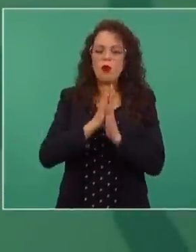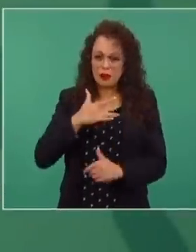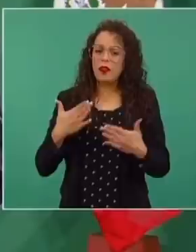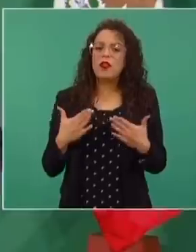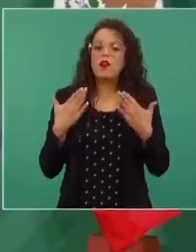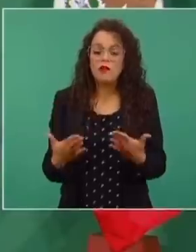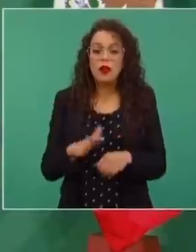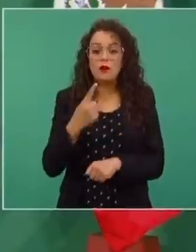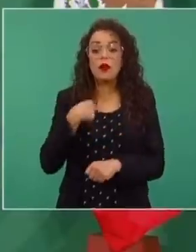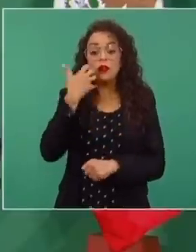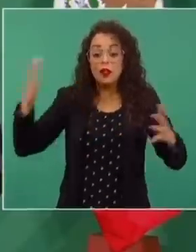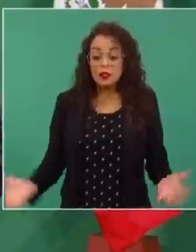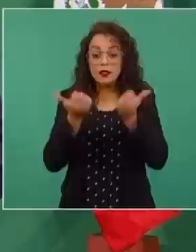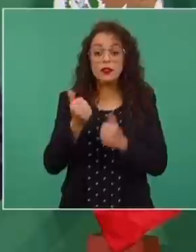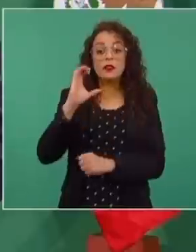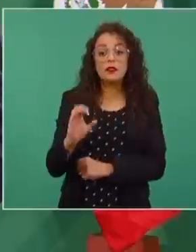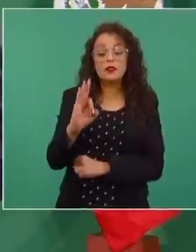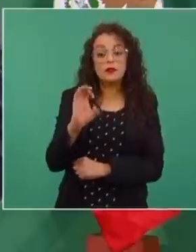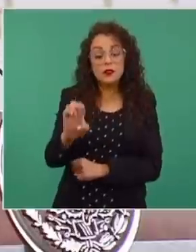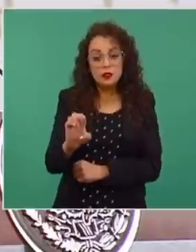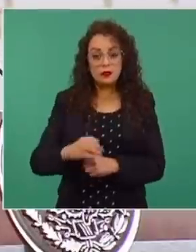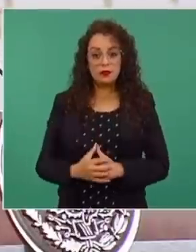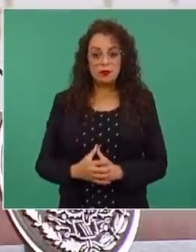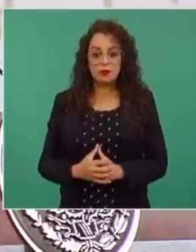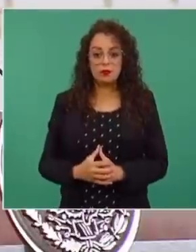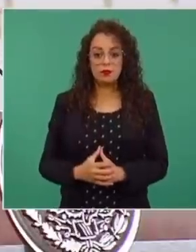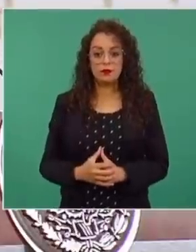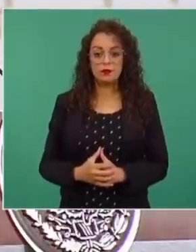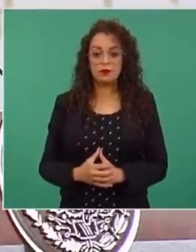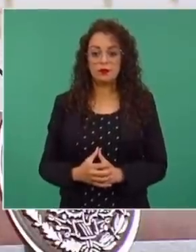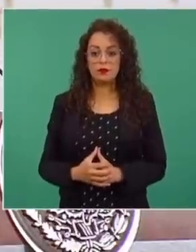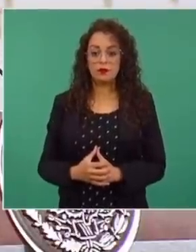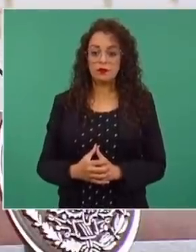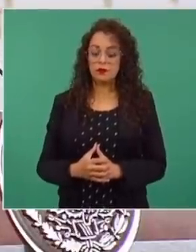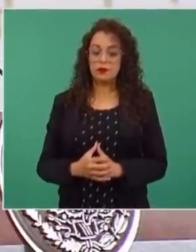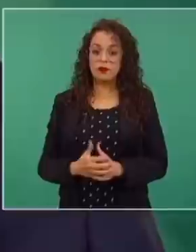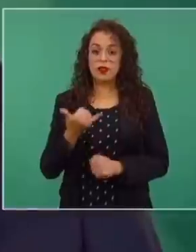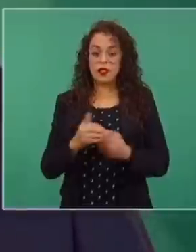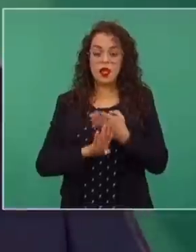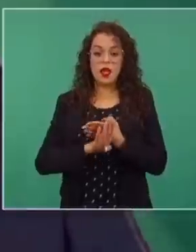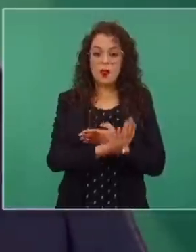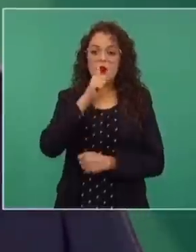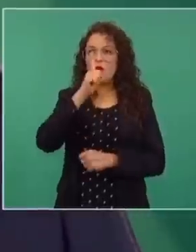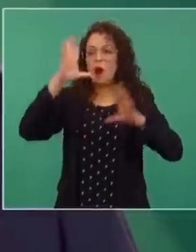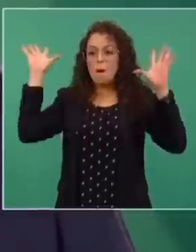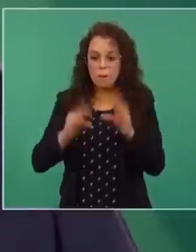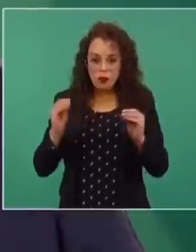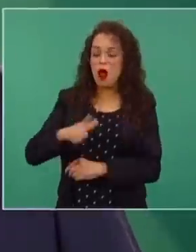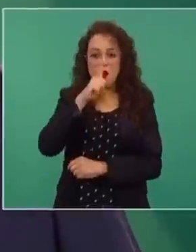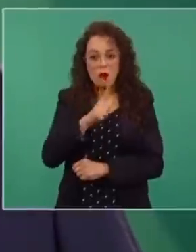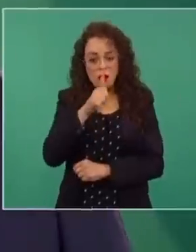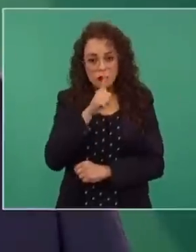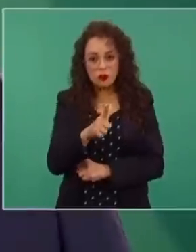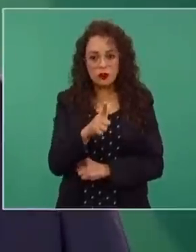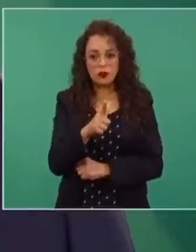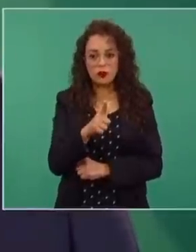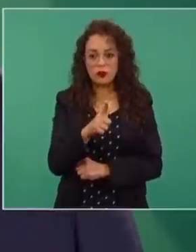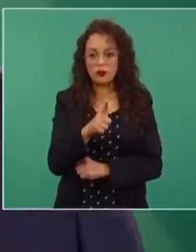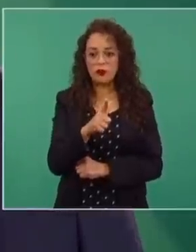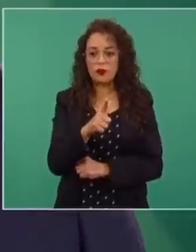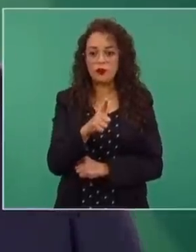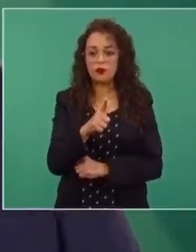a la Comisión Federal de Electricidad. Y para que no se padezca de apagones, de tarifas altas. Para que